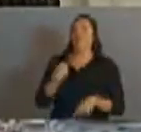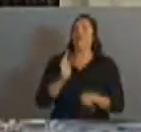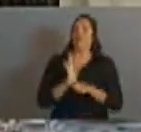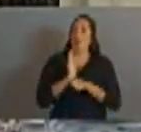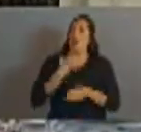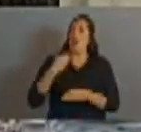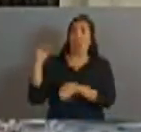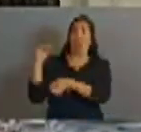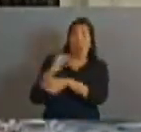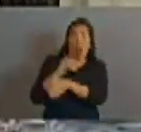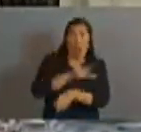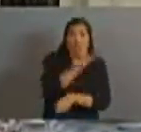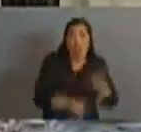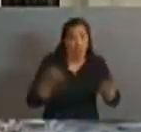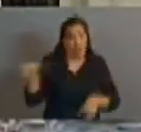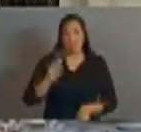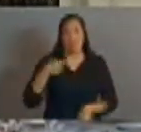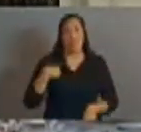social.